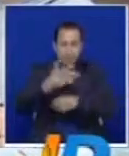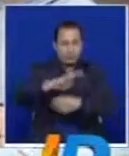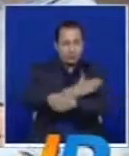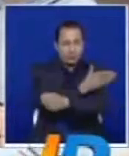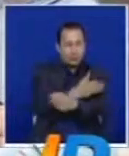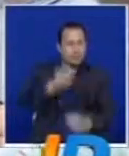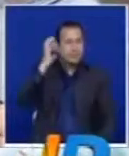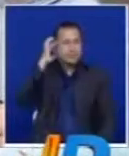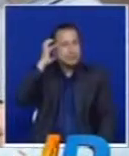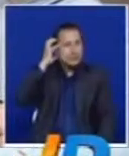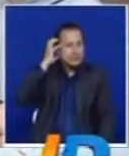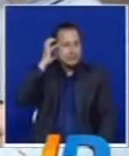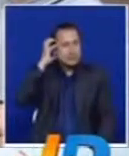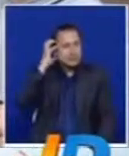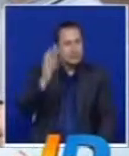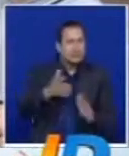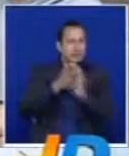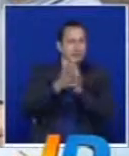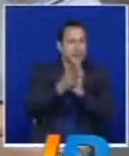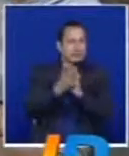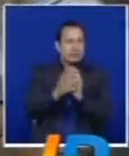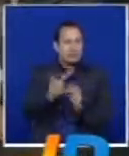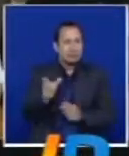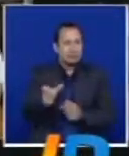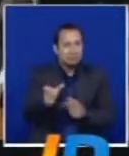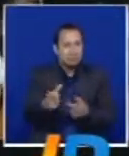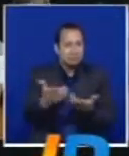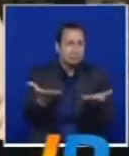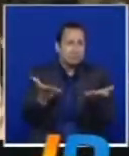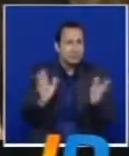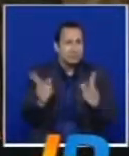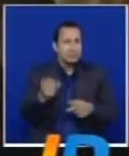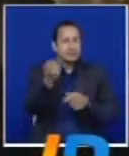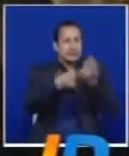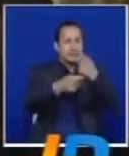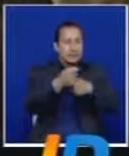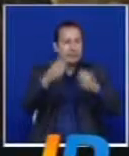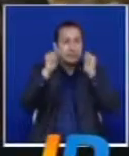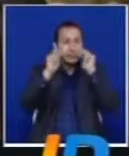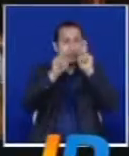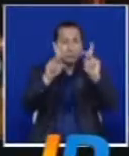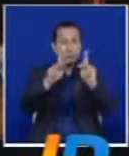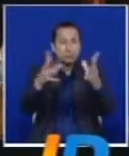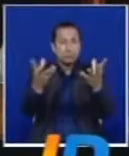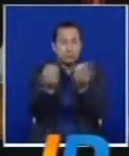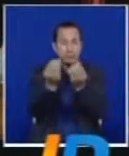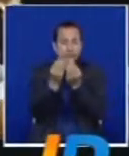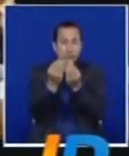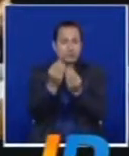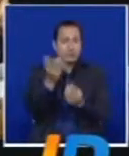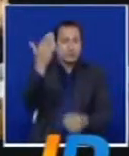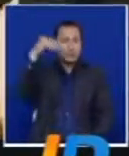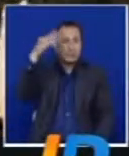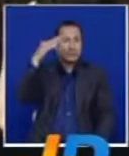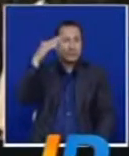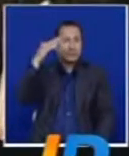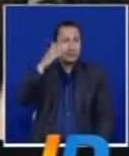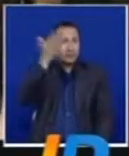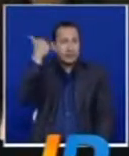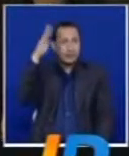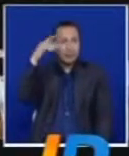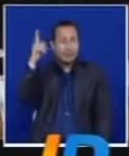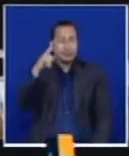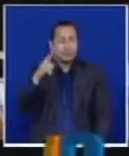de la radio, nuestro disco, en en la venta, todo, pero nunca habíamos tenido la oportunidad de enfrentarnos a este